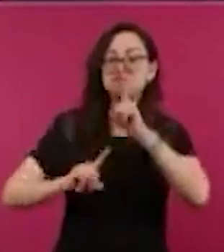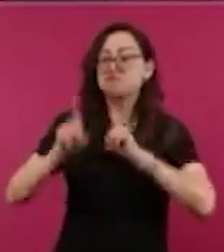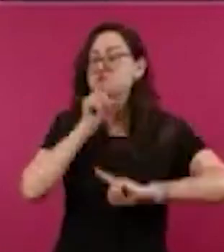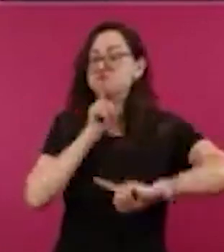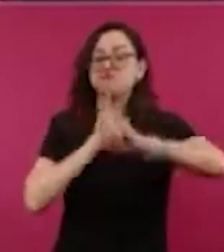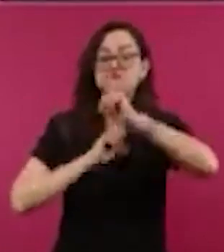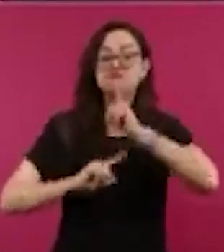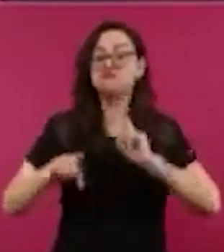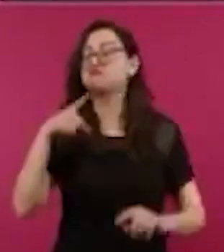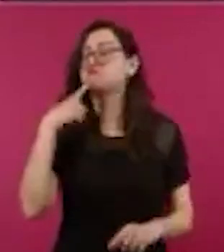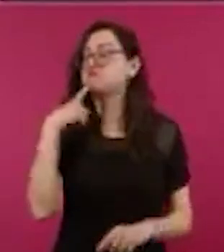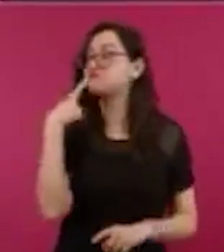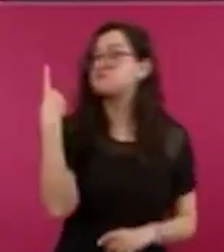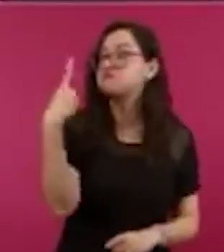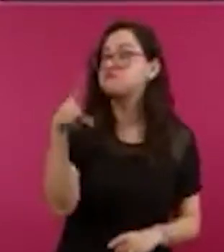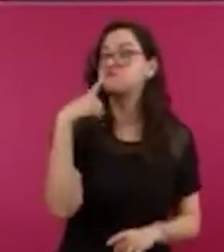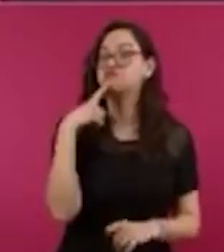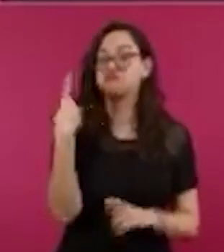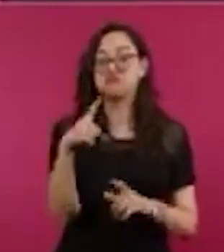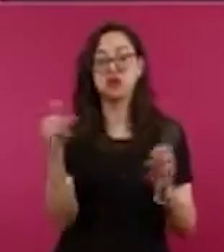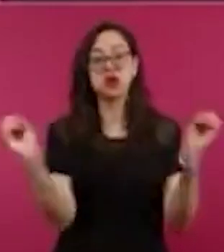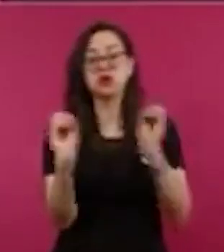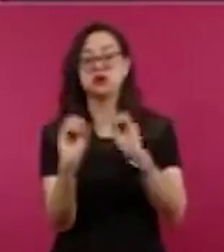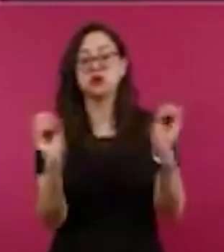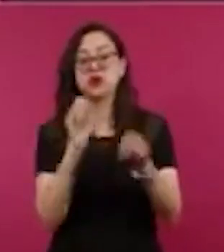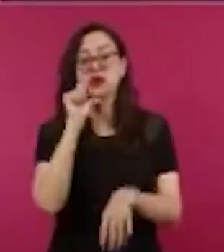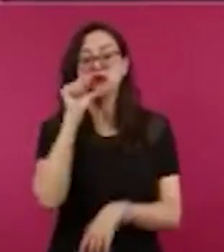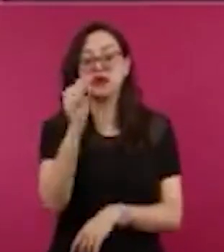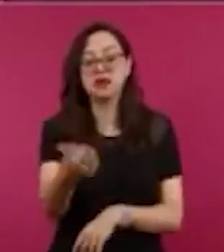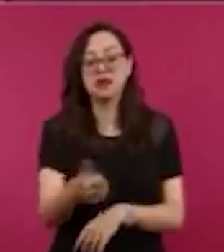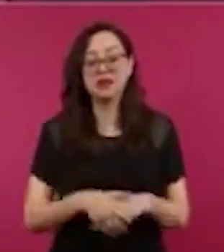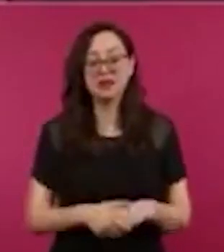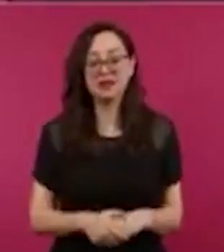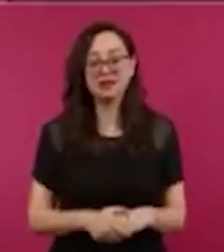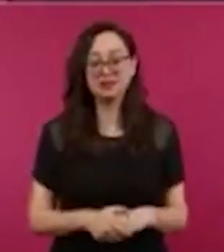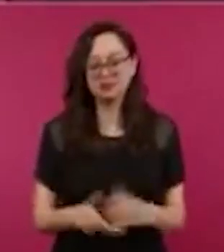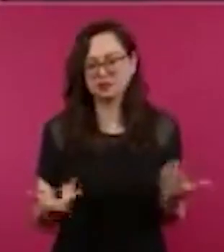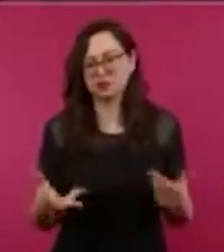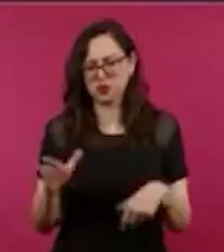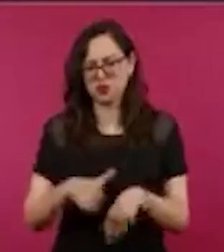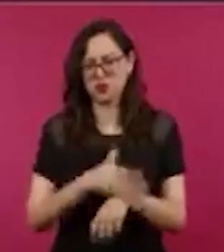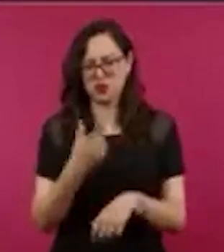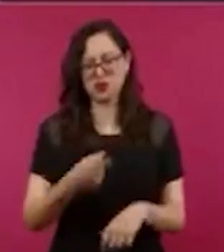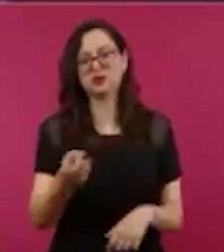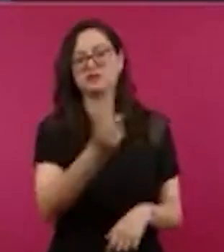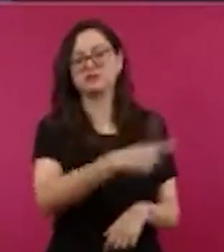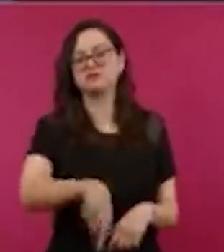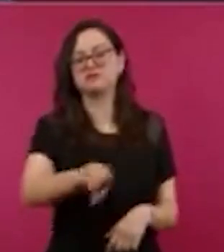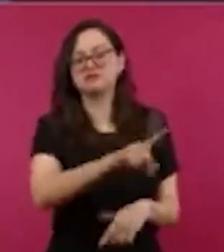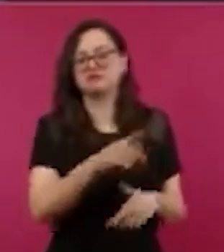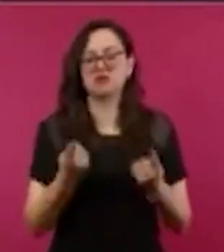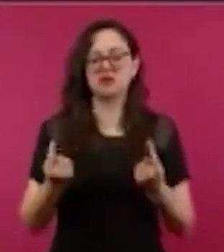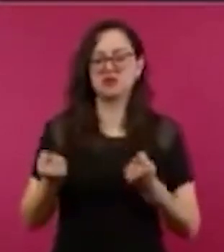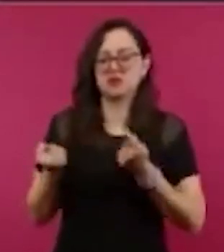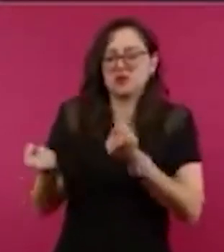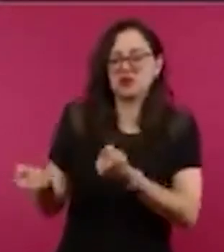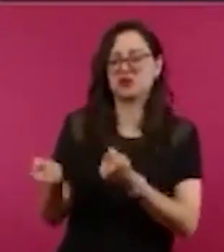de lampa del periodismo de que la calumnia cuando no mancha tizna?